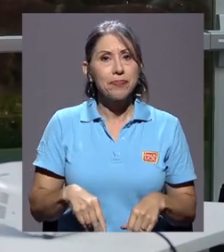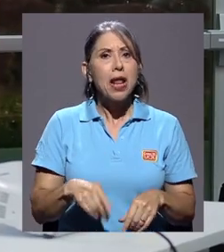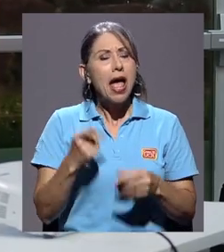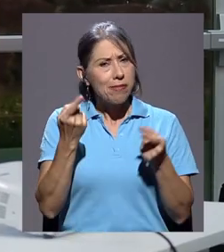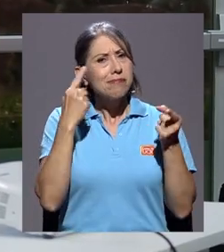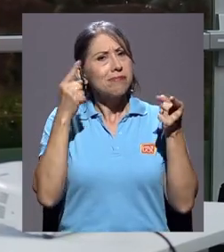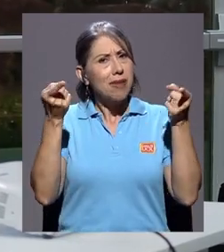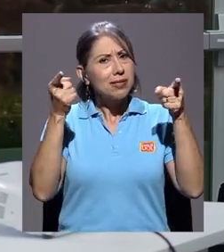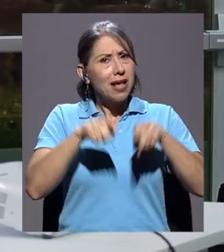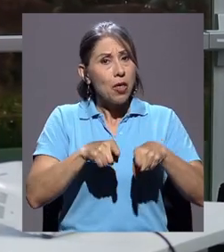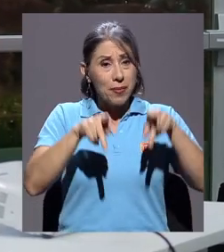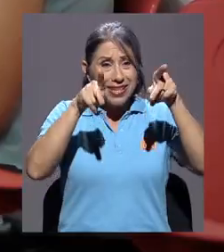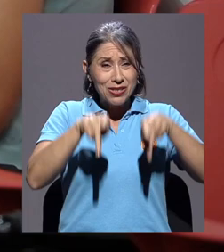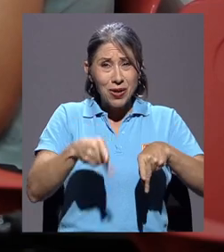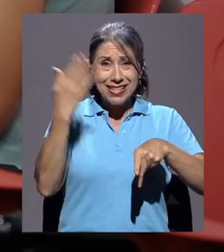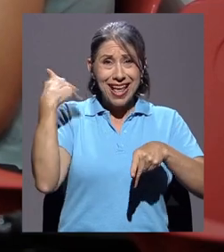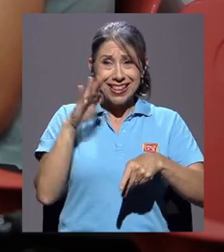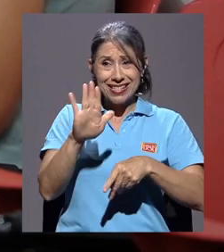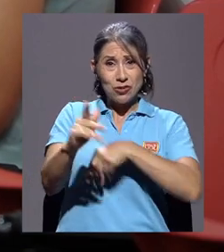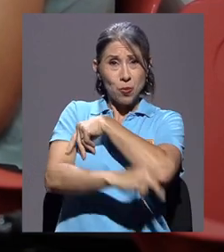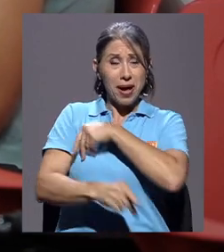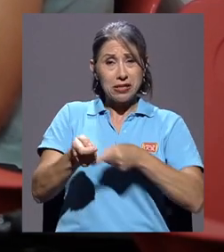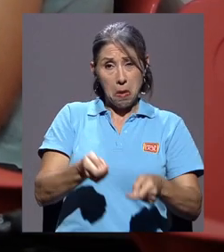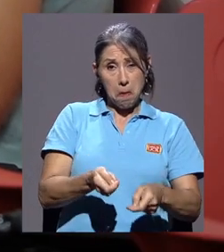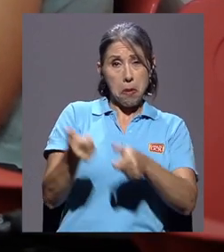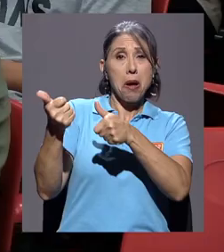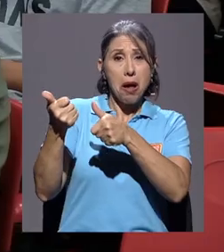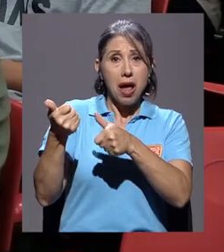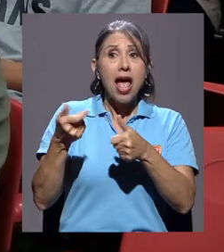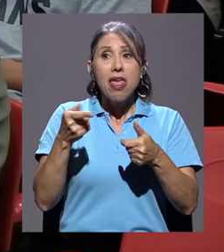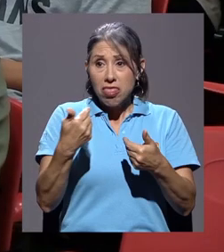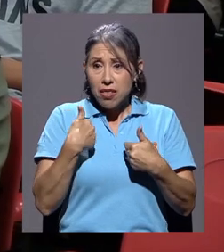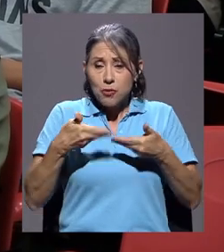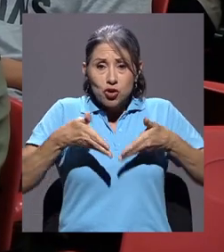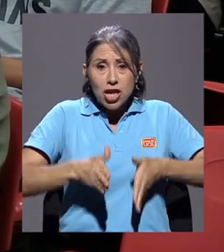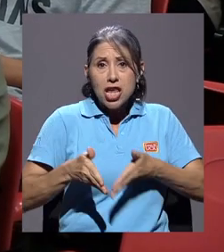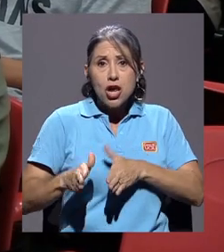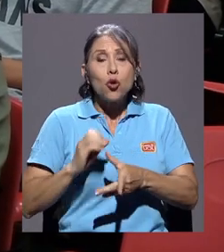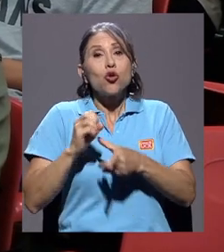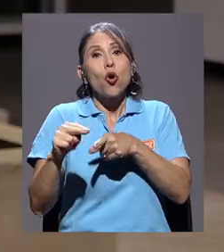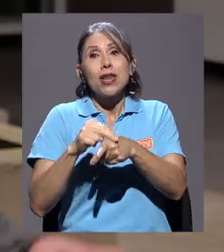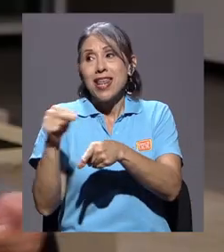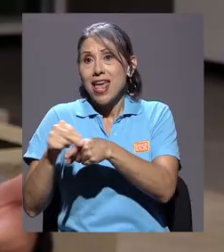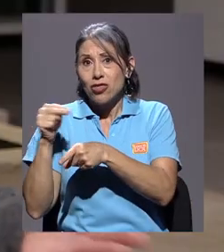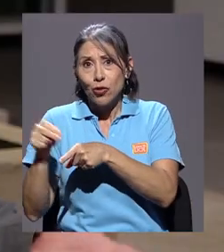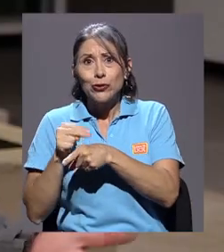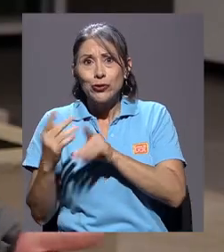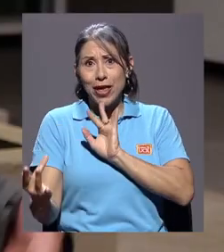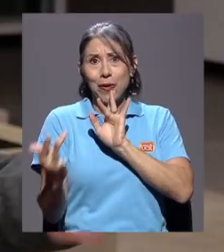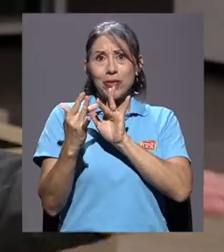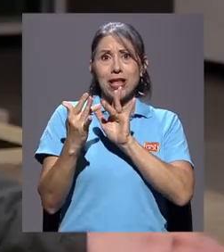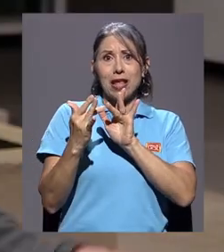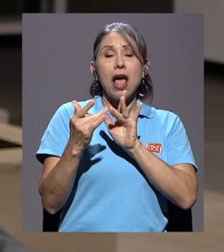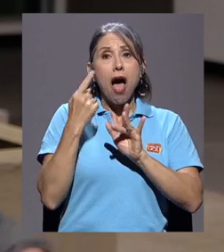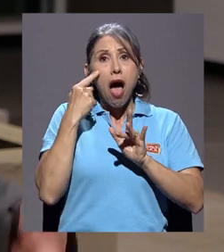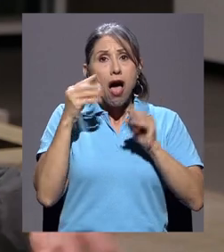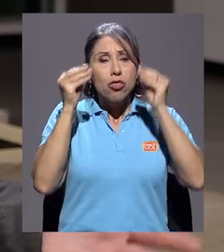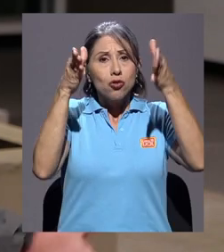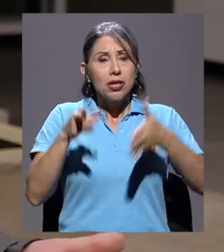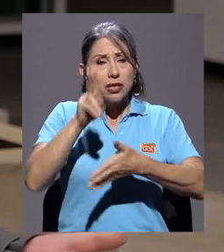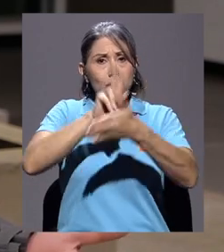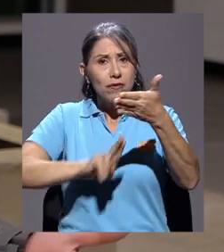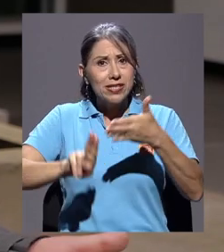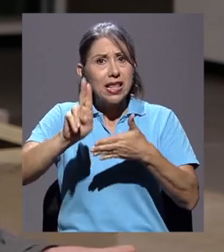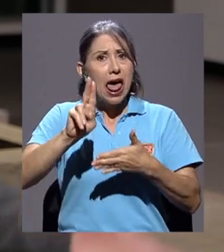de hijos o nietos de exiliados, hemos contado con docentes universitarios que son chilenos,